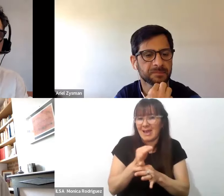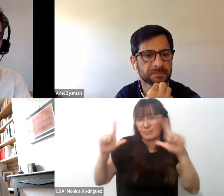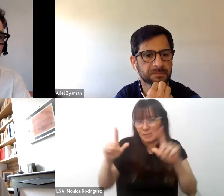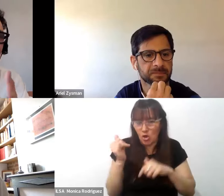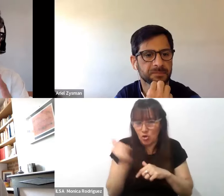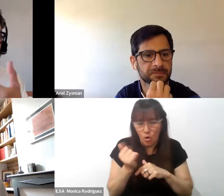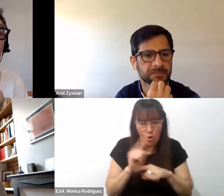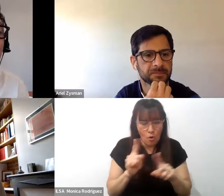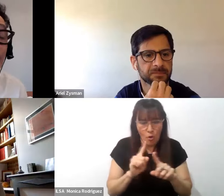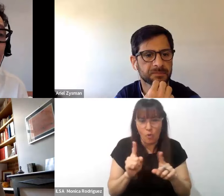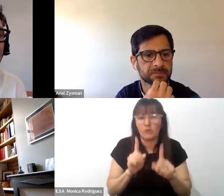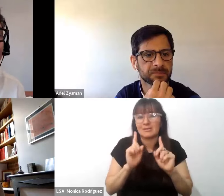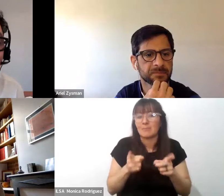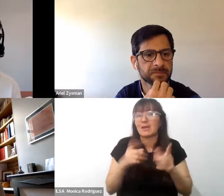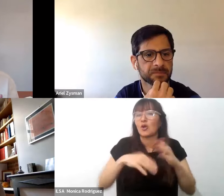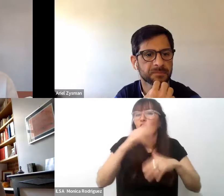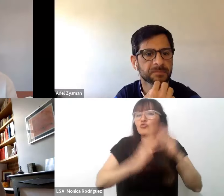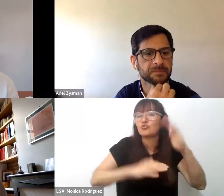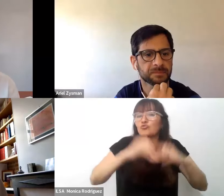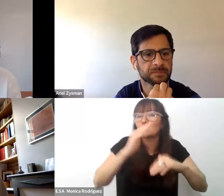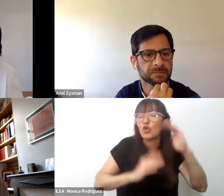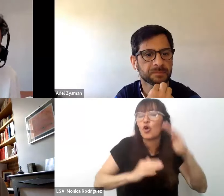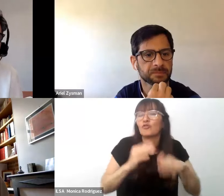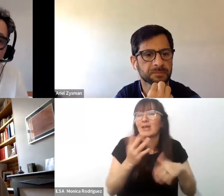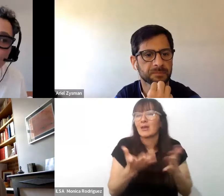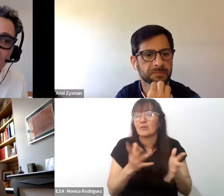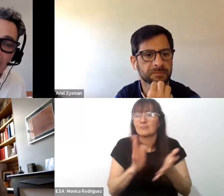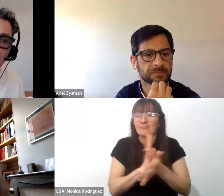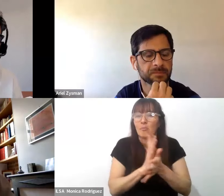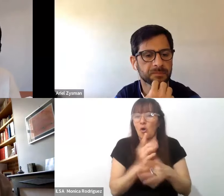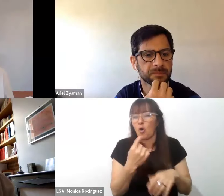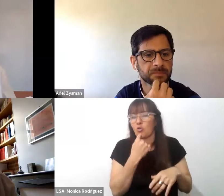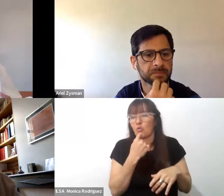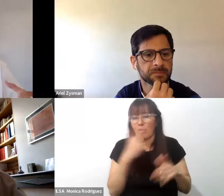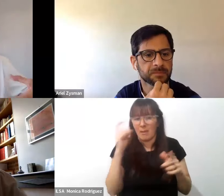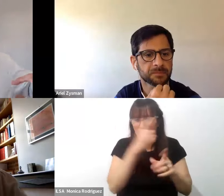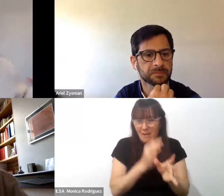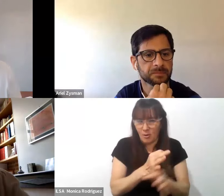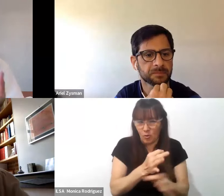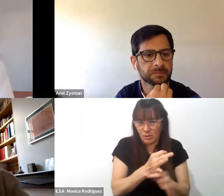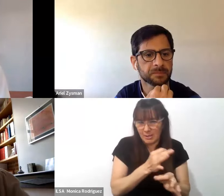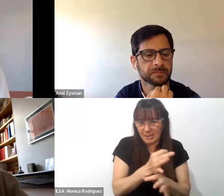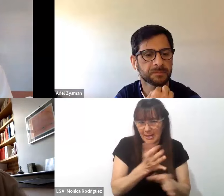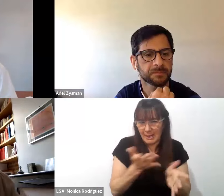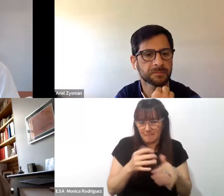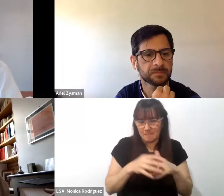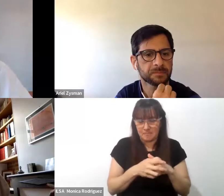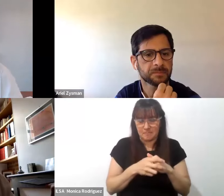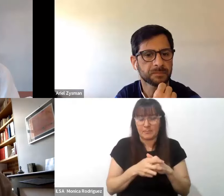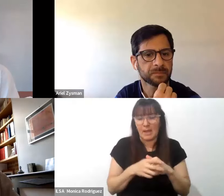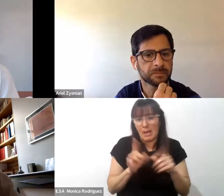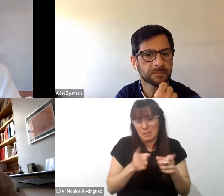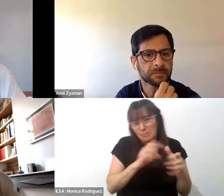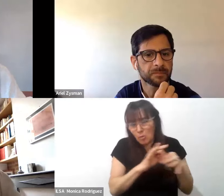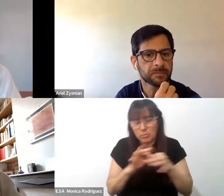desde la construcción de una intriga pedagógica que da cuenta de un saber construido en esa experiencia